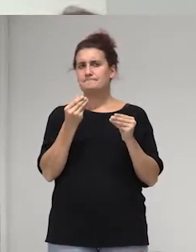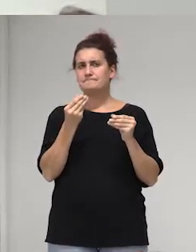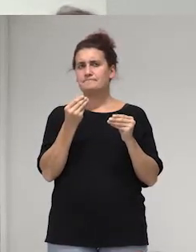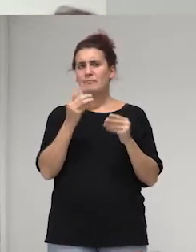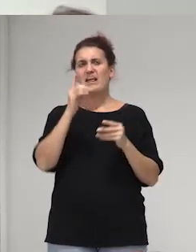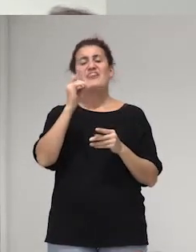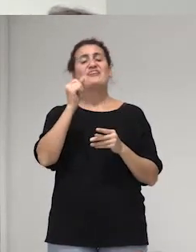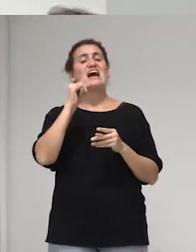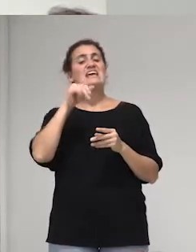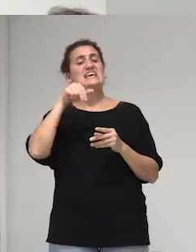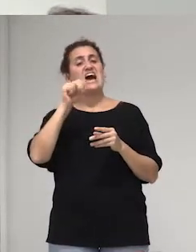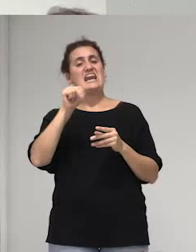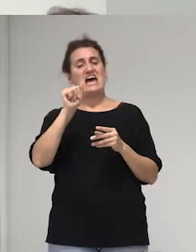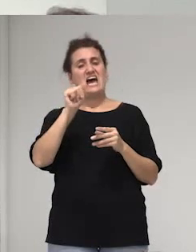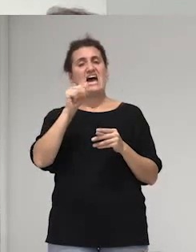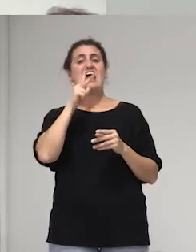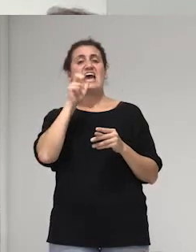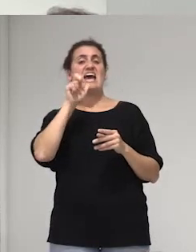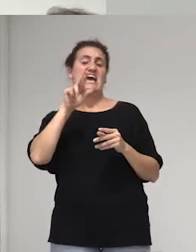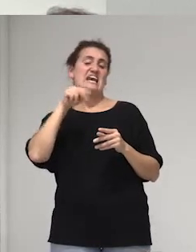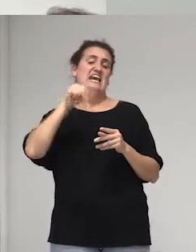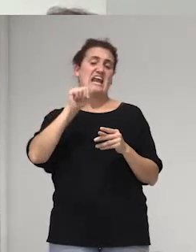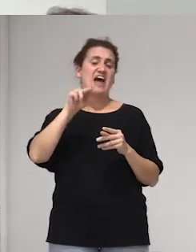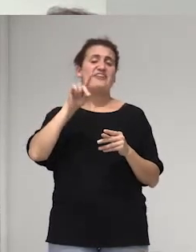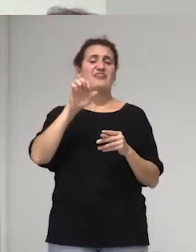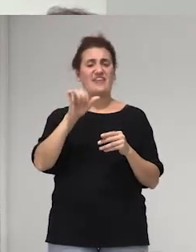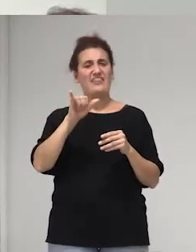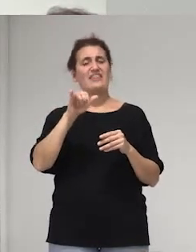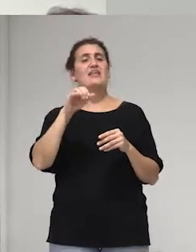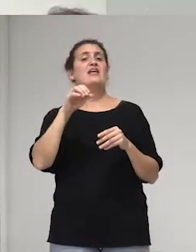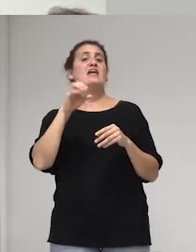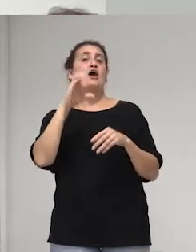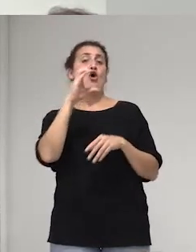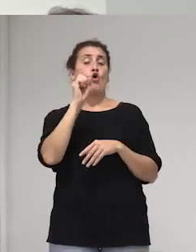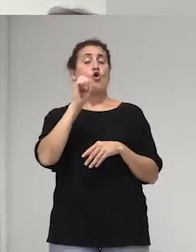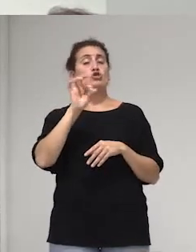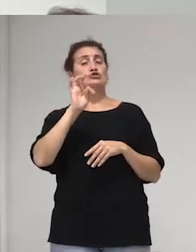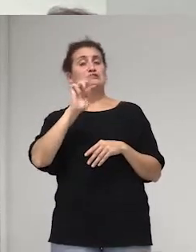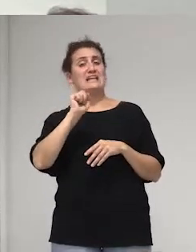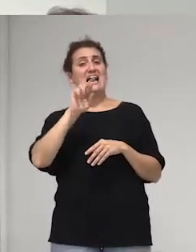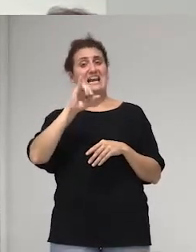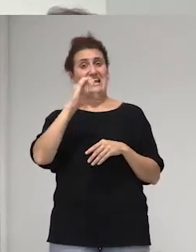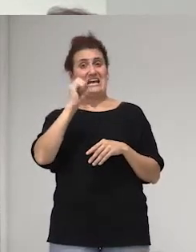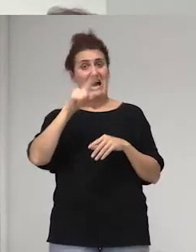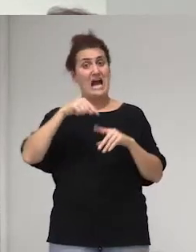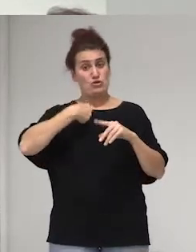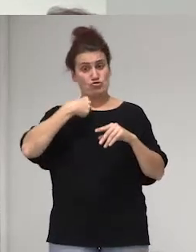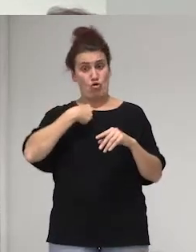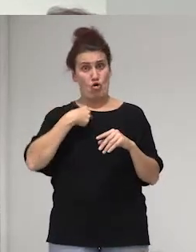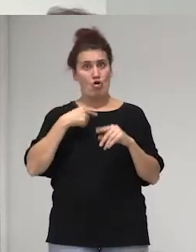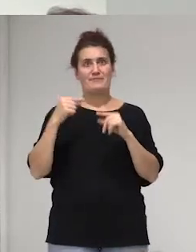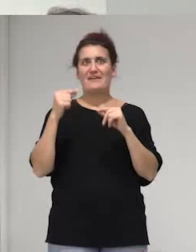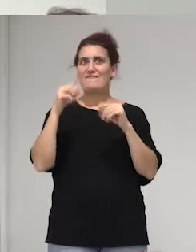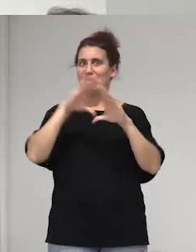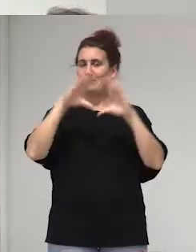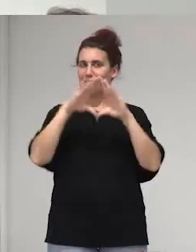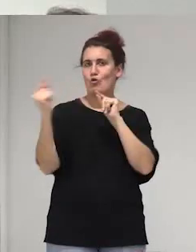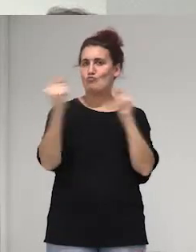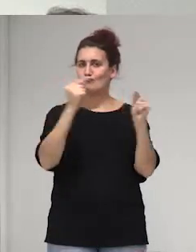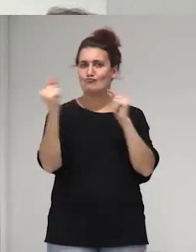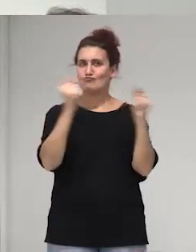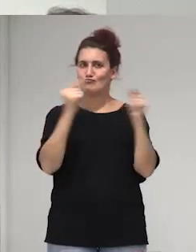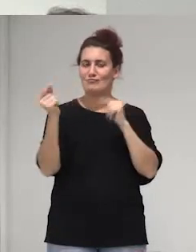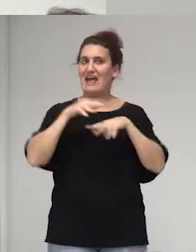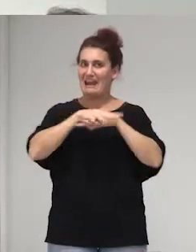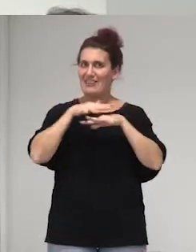Dayana Hernández de Costa Rica y mi persona empezamos a debatir del feminismo en la red porque decíamos bueno es